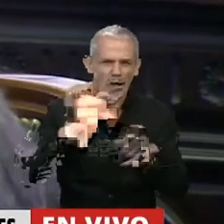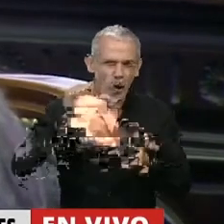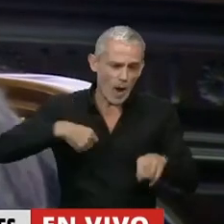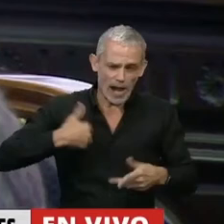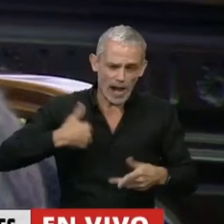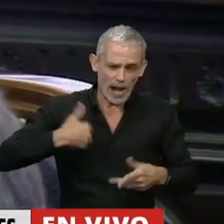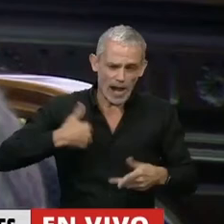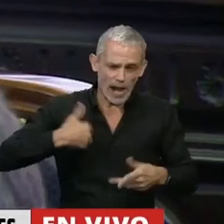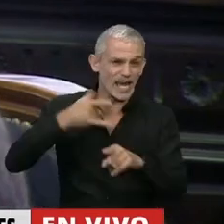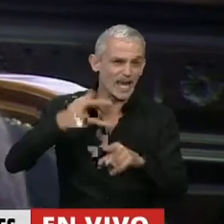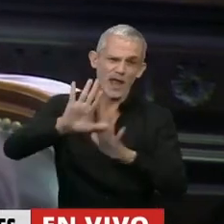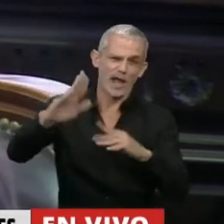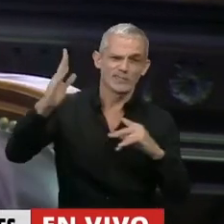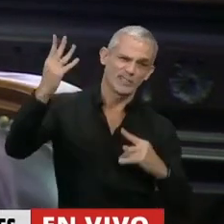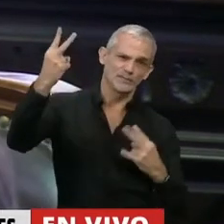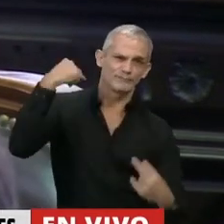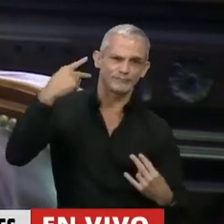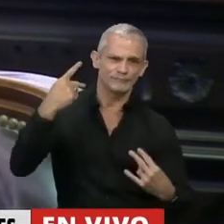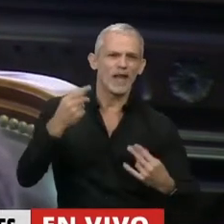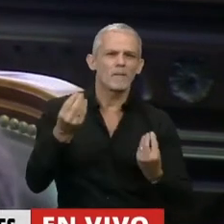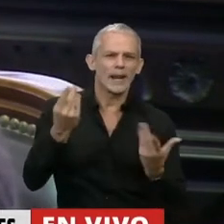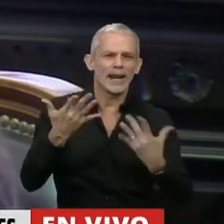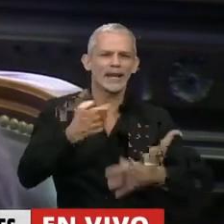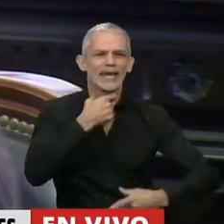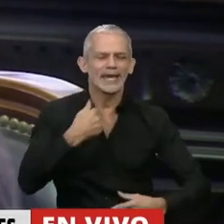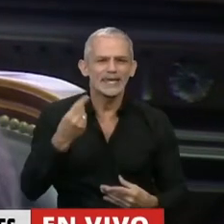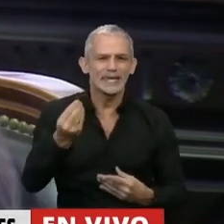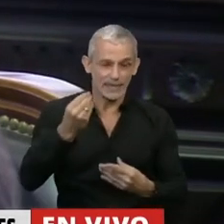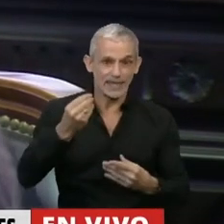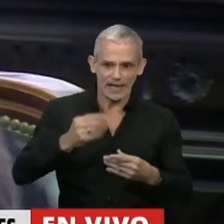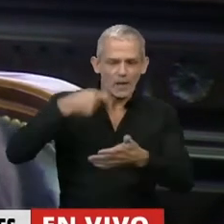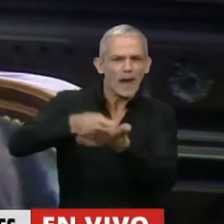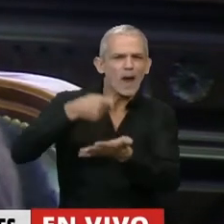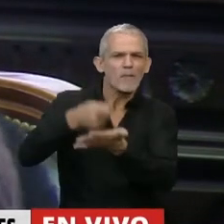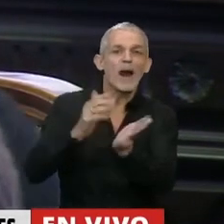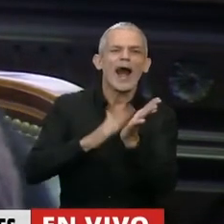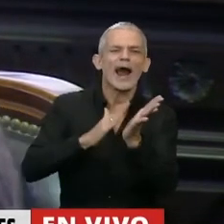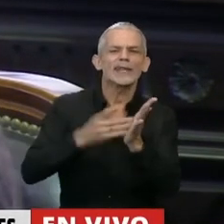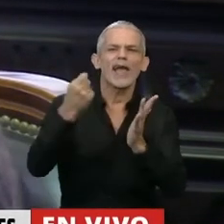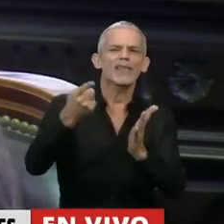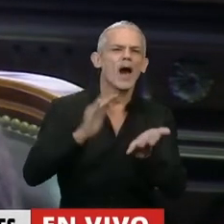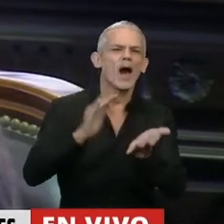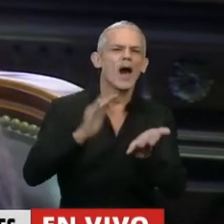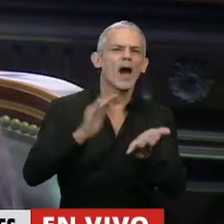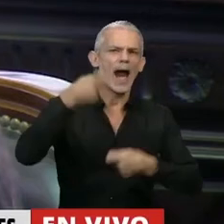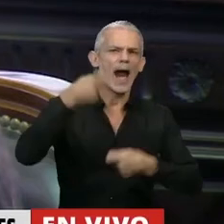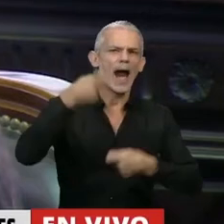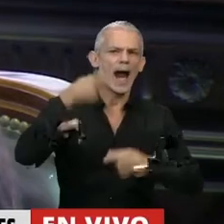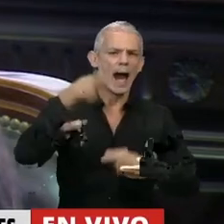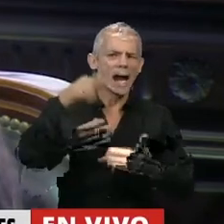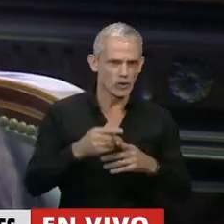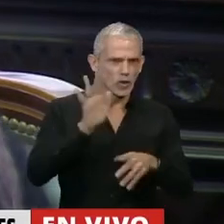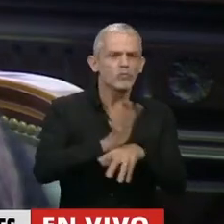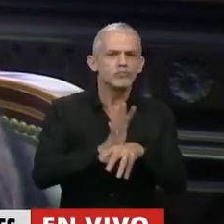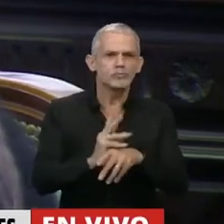para dar garantías y posibilidad de repago de la deuda en el medio de esta negociación. Entonces el zarpazo a los